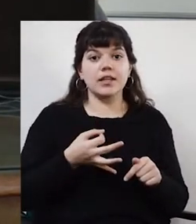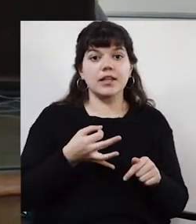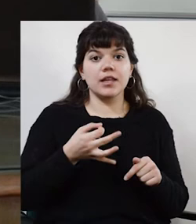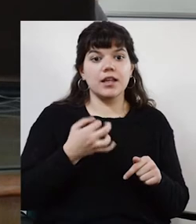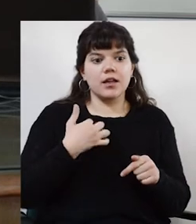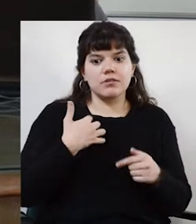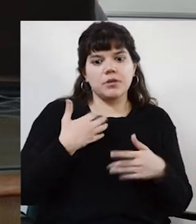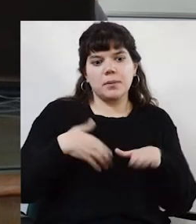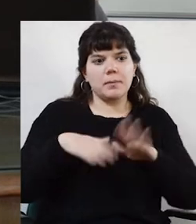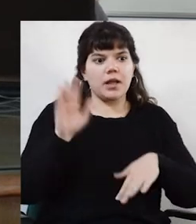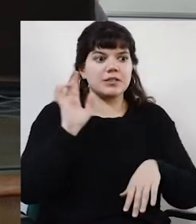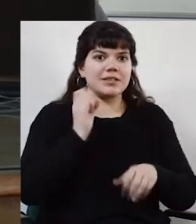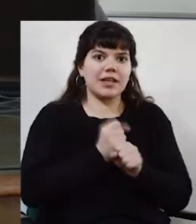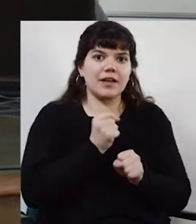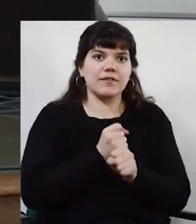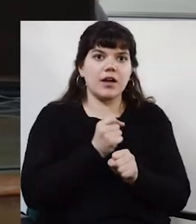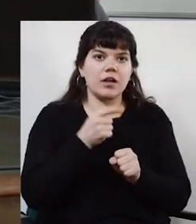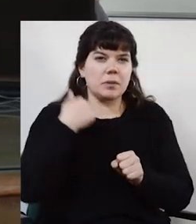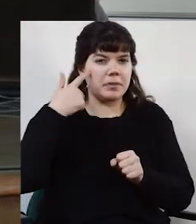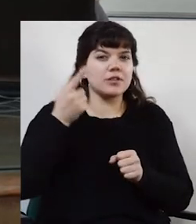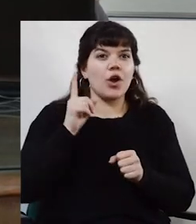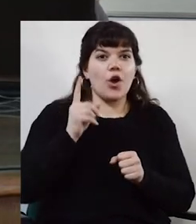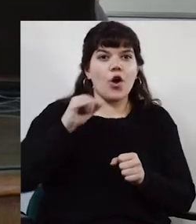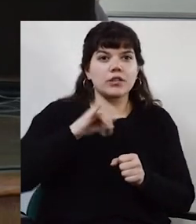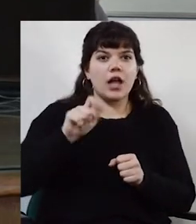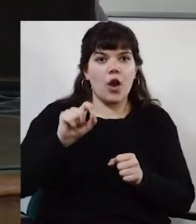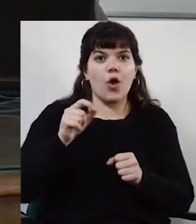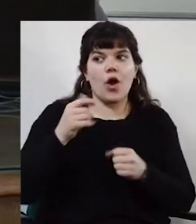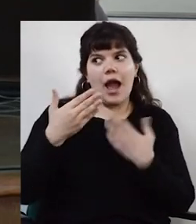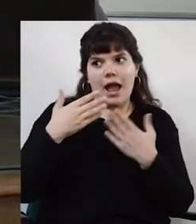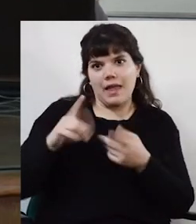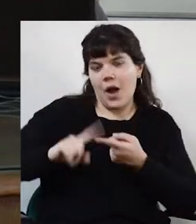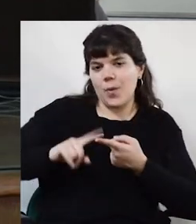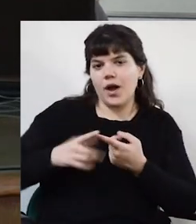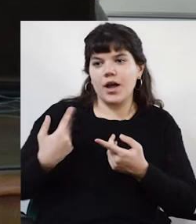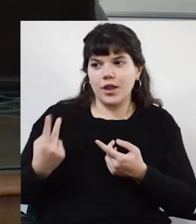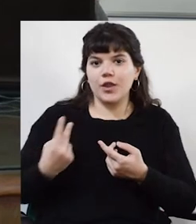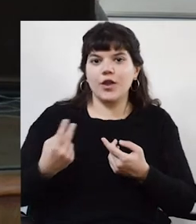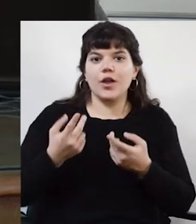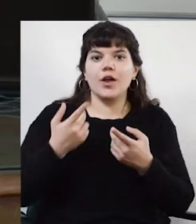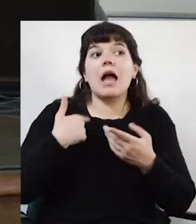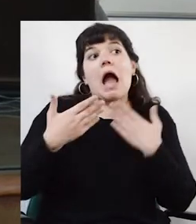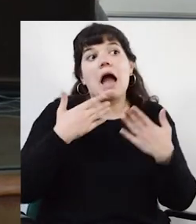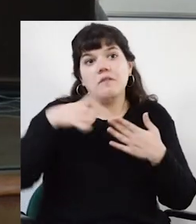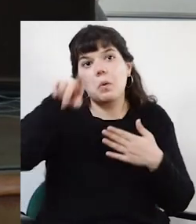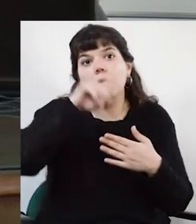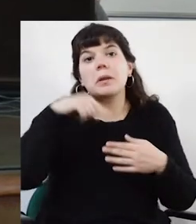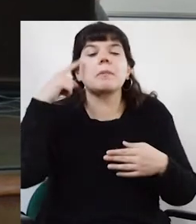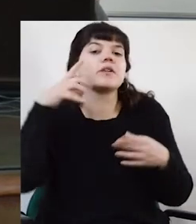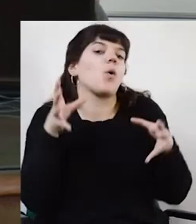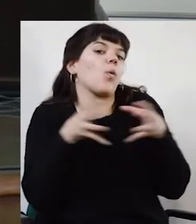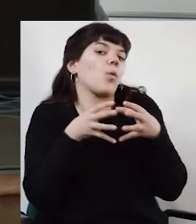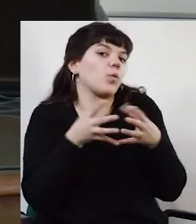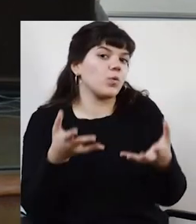que podemos hacer, creo, y me parece que Gonzalo va a estar de acuerdo en eso, me animo a hablar por los dos, es sobre todo conversar con ustedes y pensar juntos.